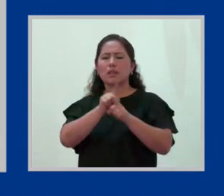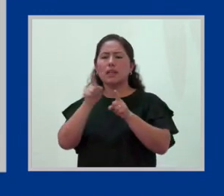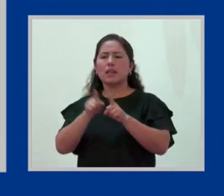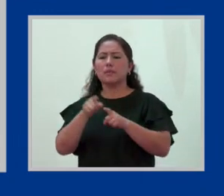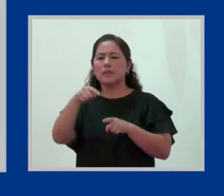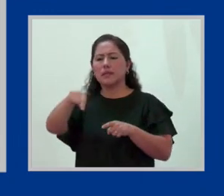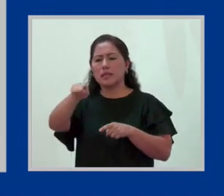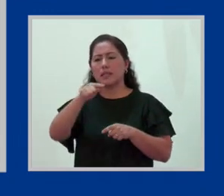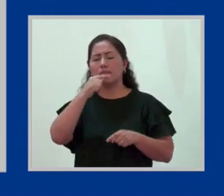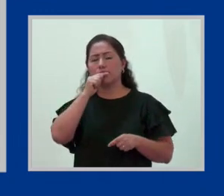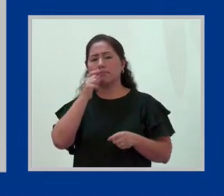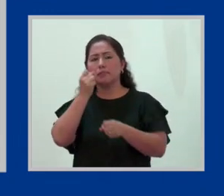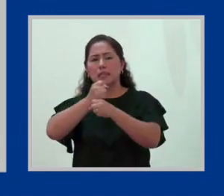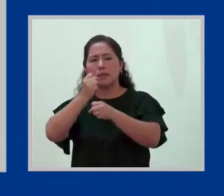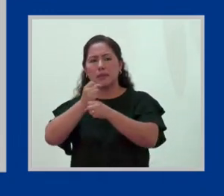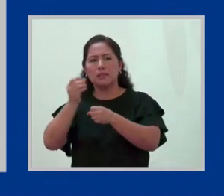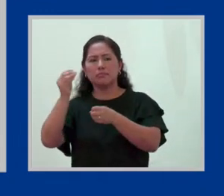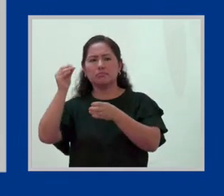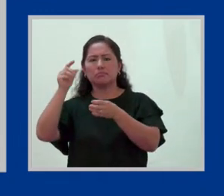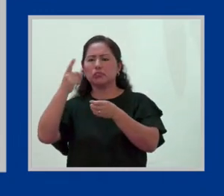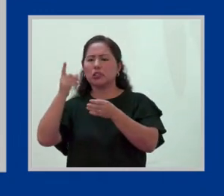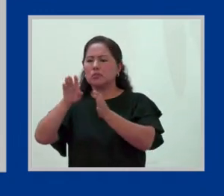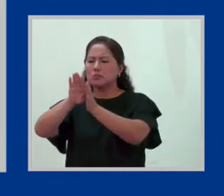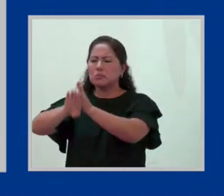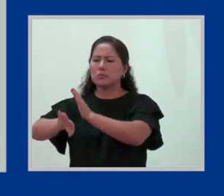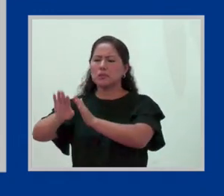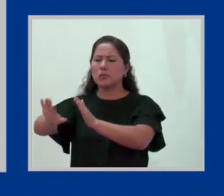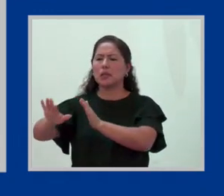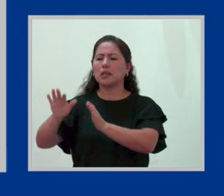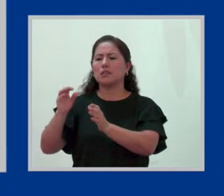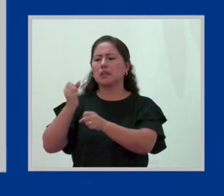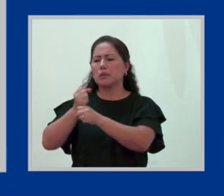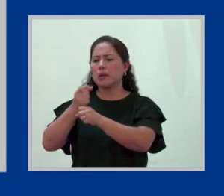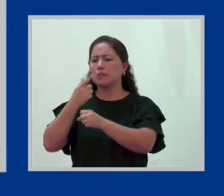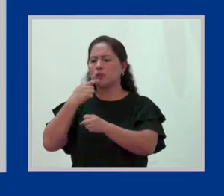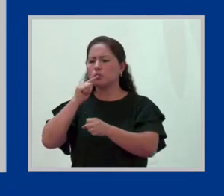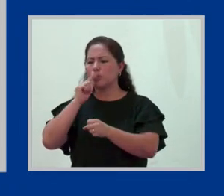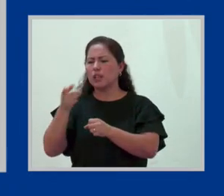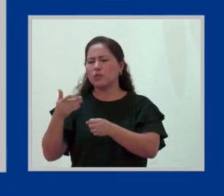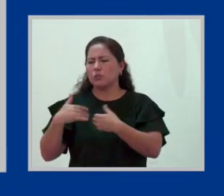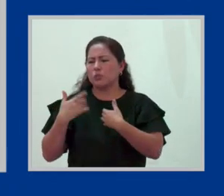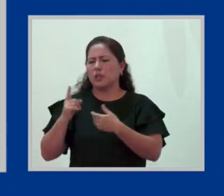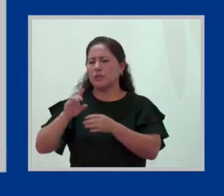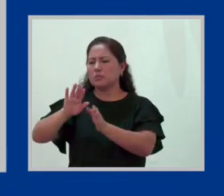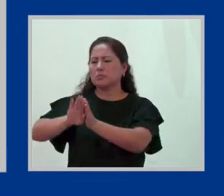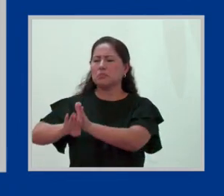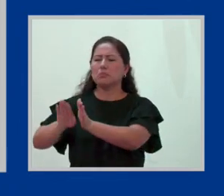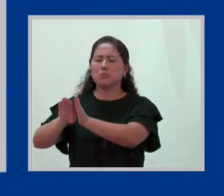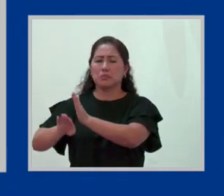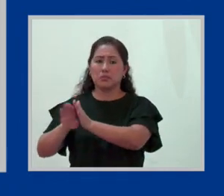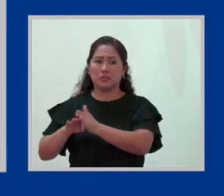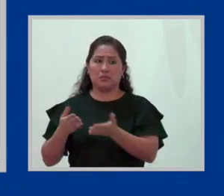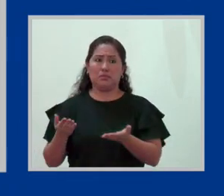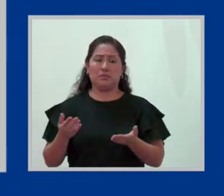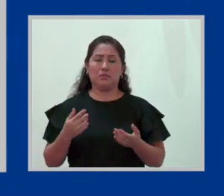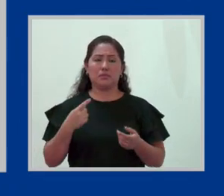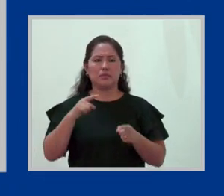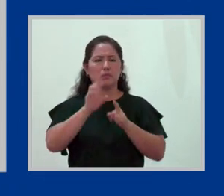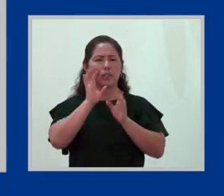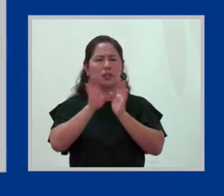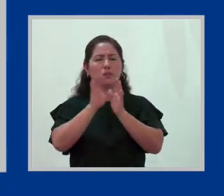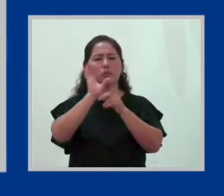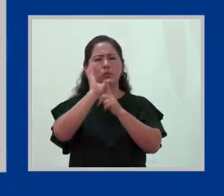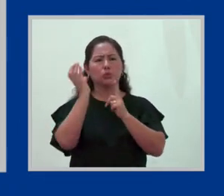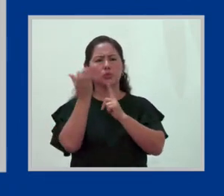en el mercado de trabajo en menor medida. Y es que, claro, si volvemos a esta realidad en donde son culturalmente